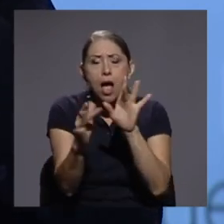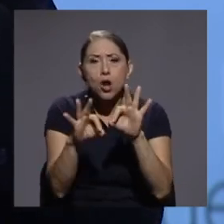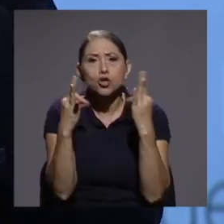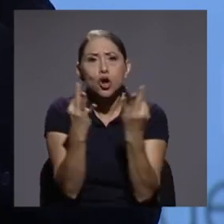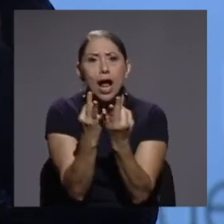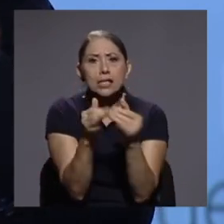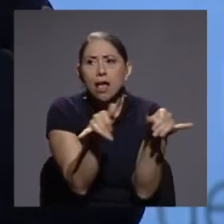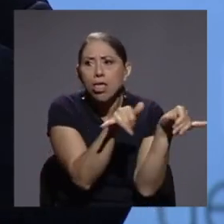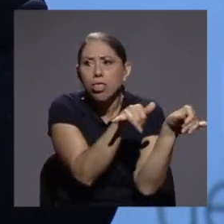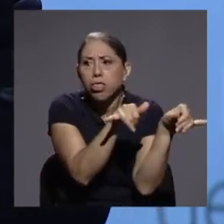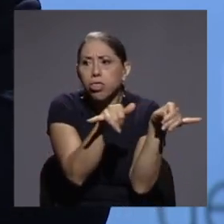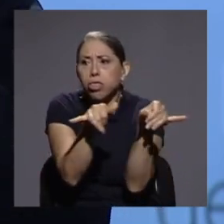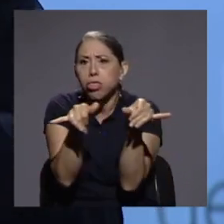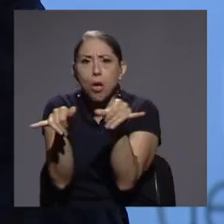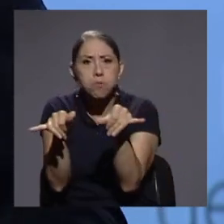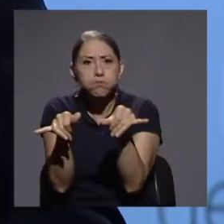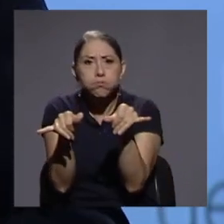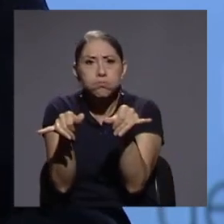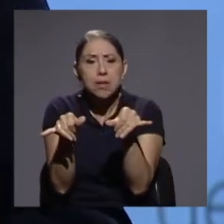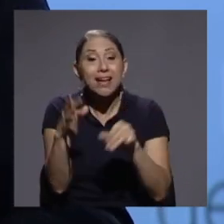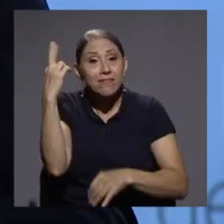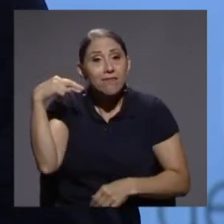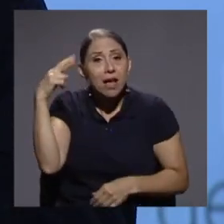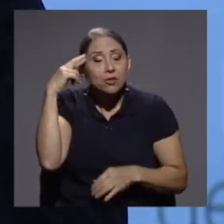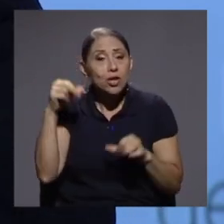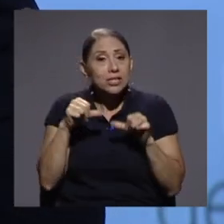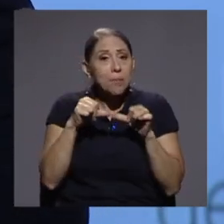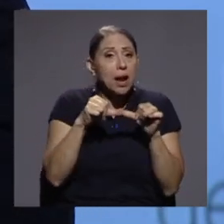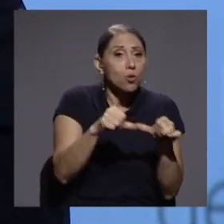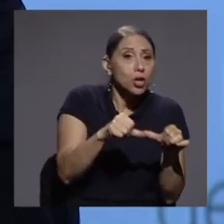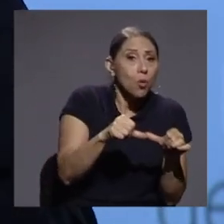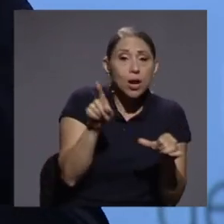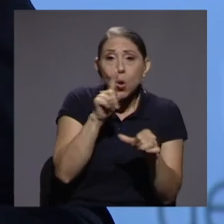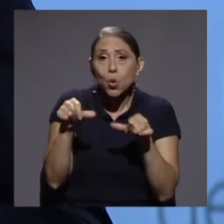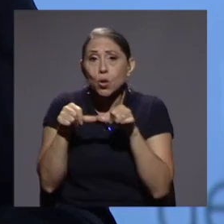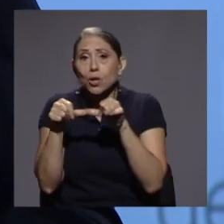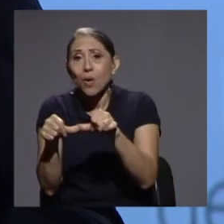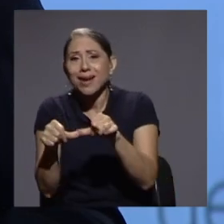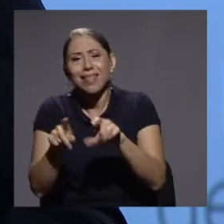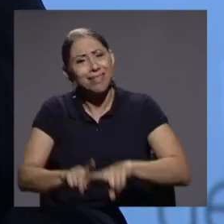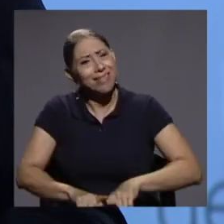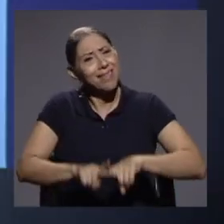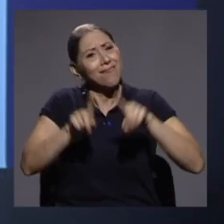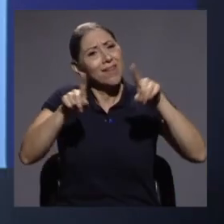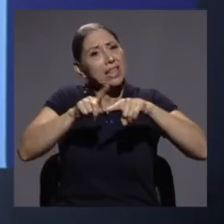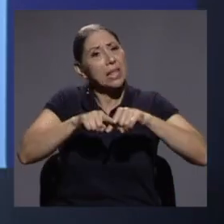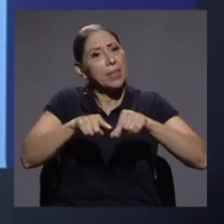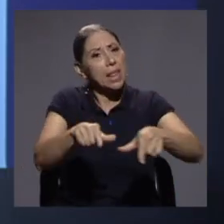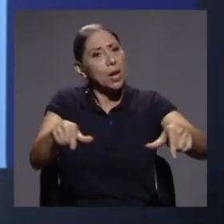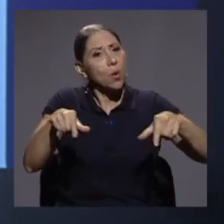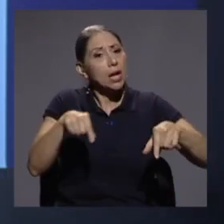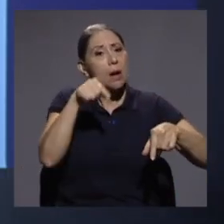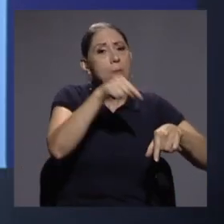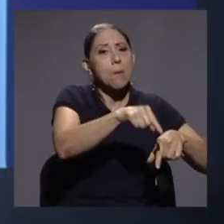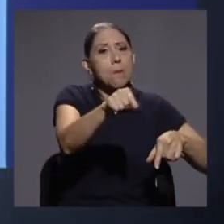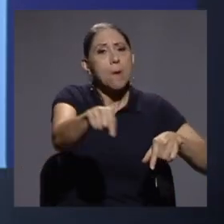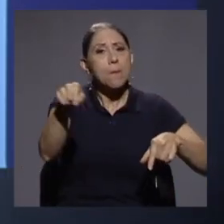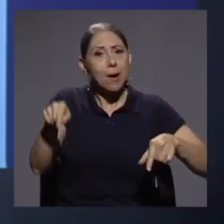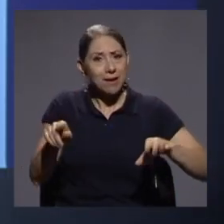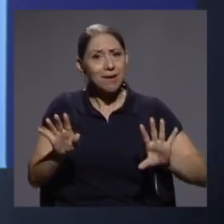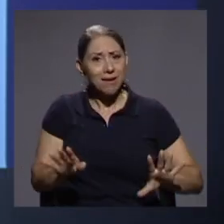las razones para continuar o no difieren de una zona u otra. En una misma zona